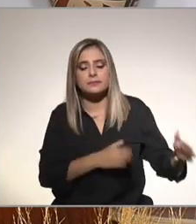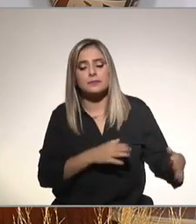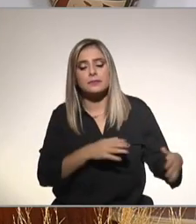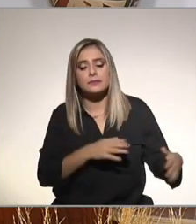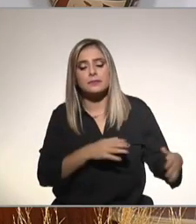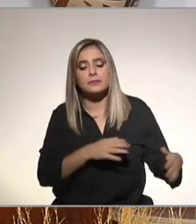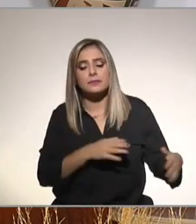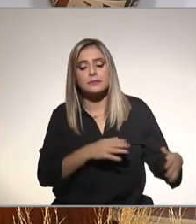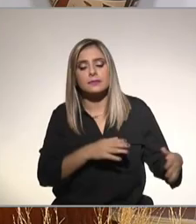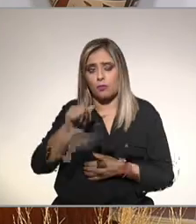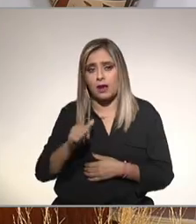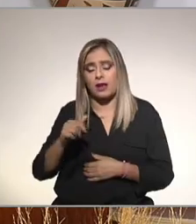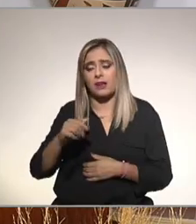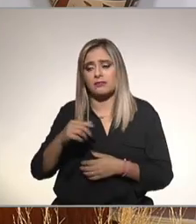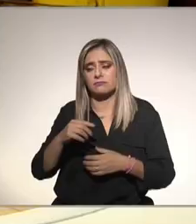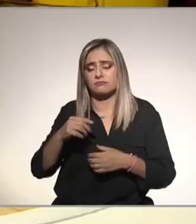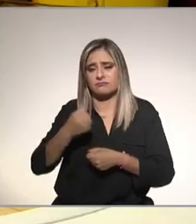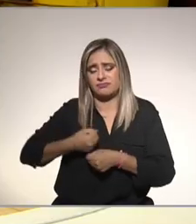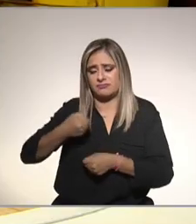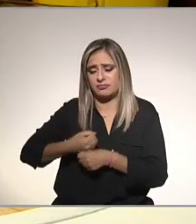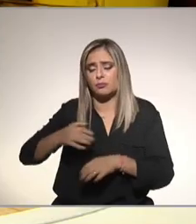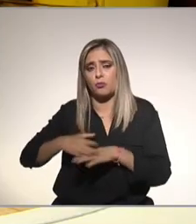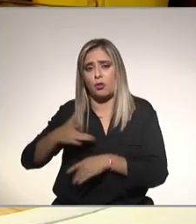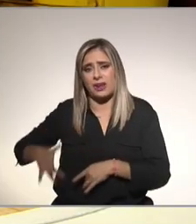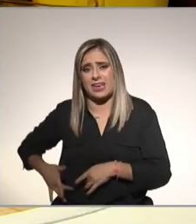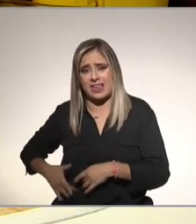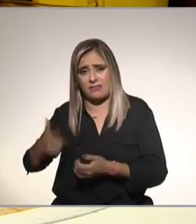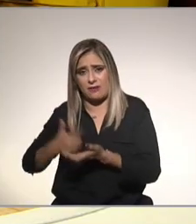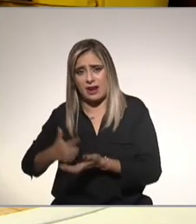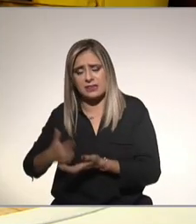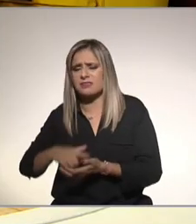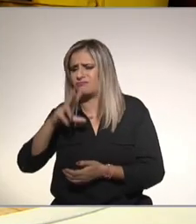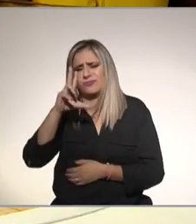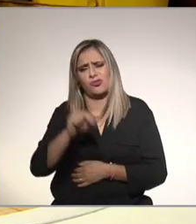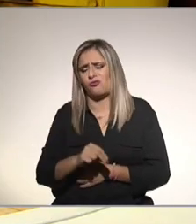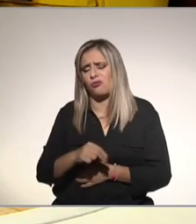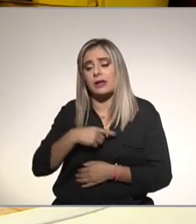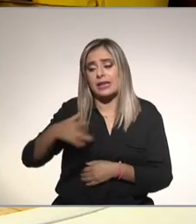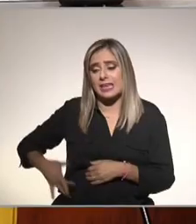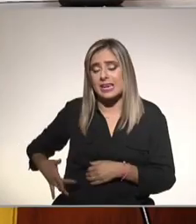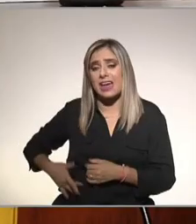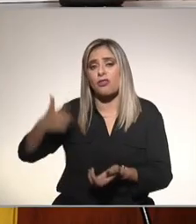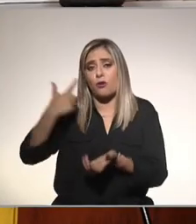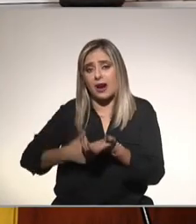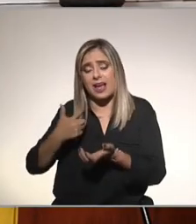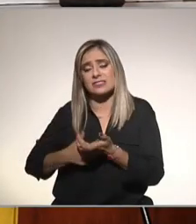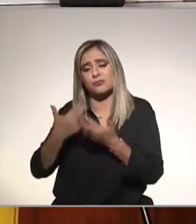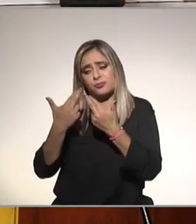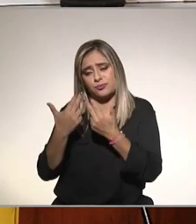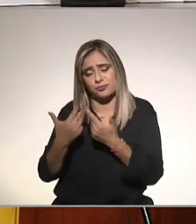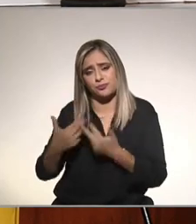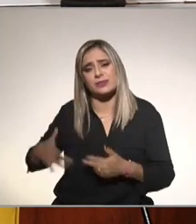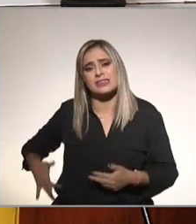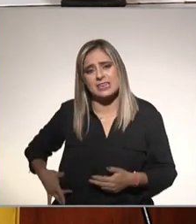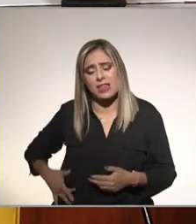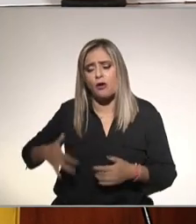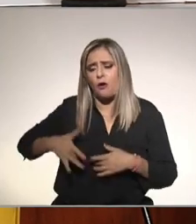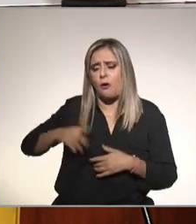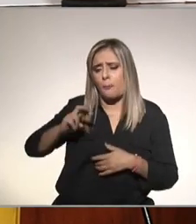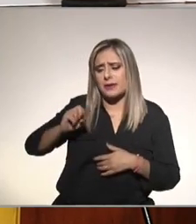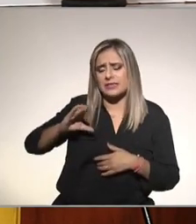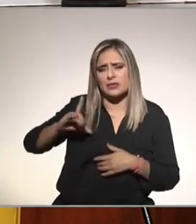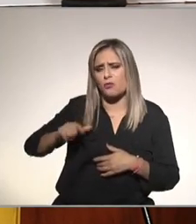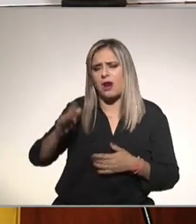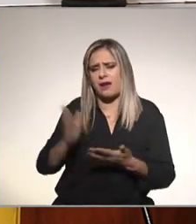se daña por el hígado graso? no la respuesta es no lo que se daña ya lo hemos dicho es el hígado como tal la vesícula no tiene implicación en